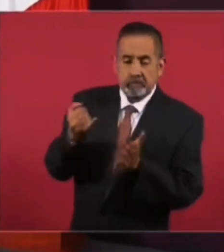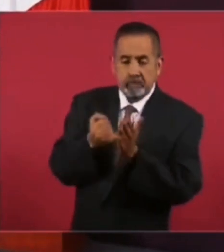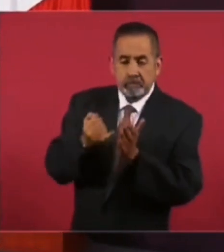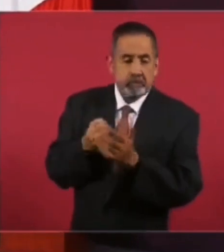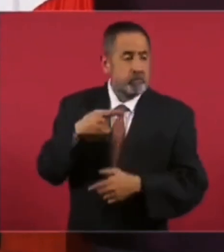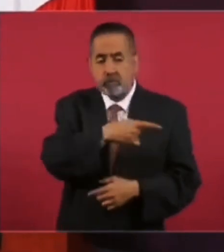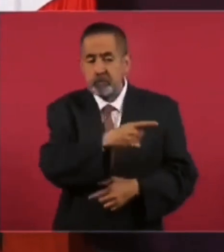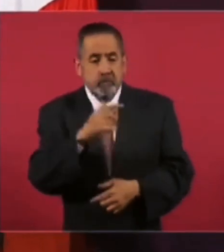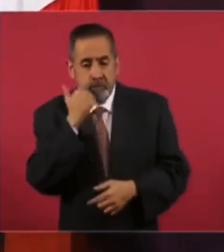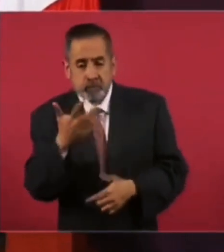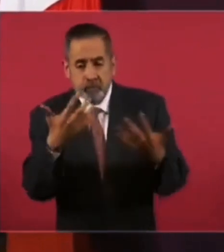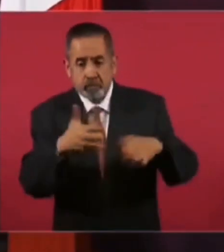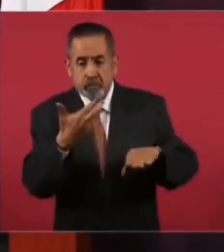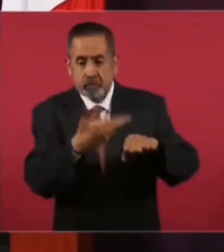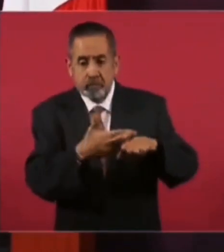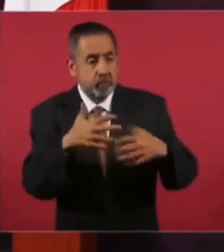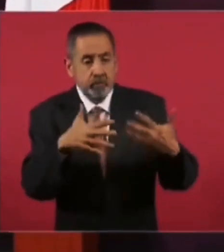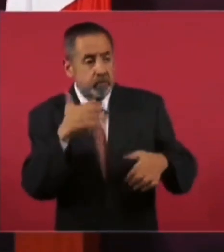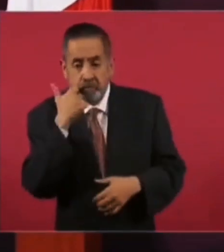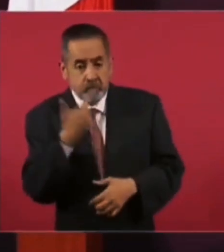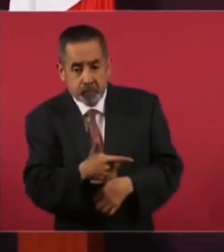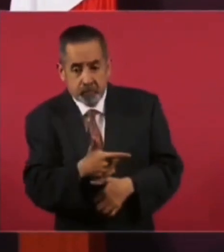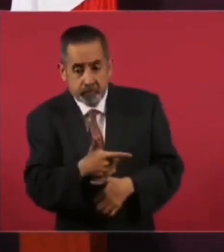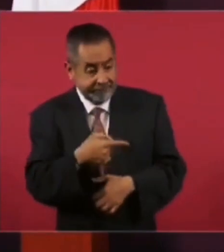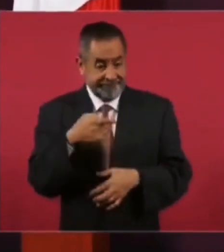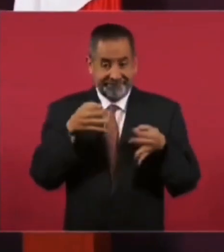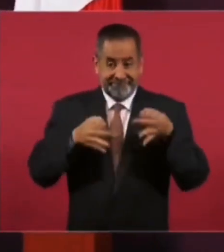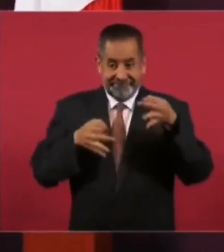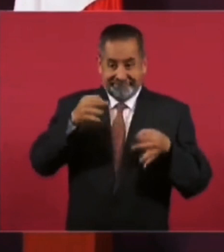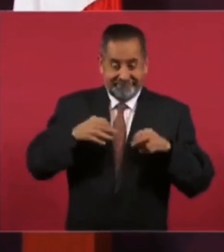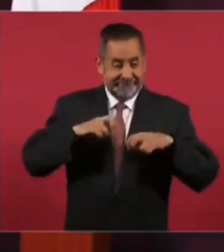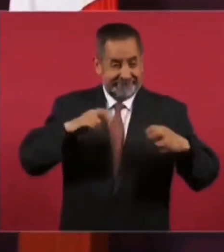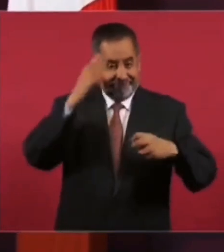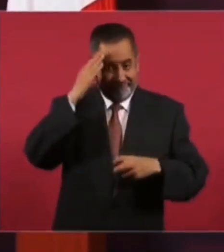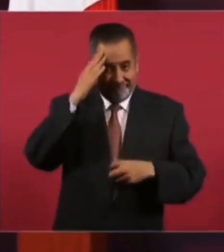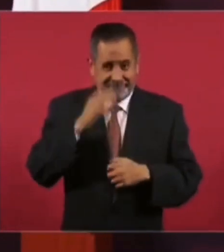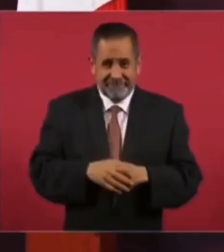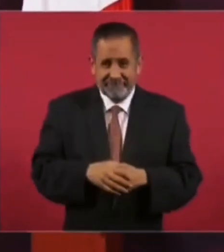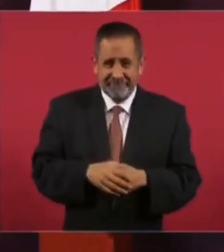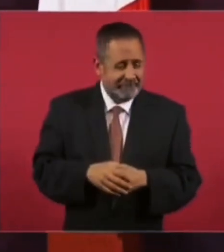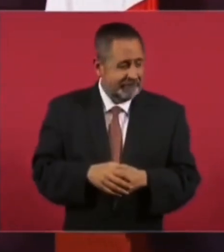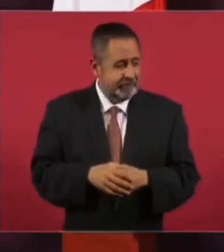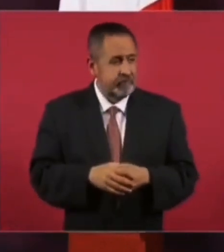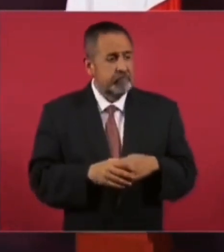impuestos. Y este ministro, que tardó tres días,